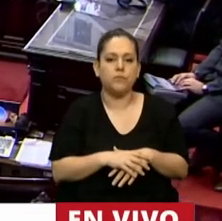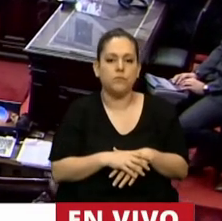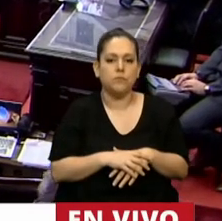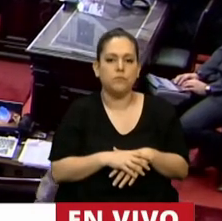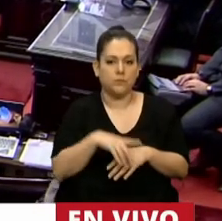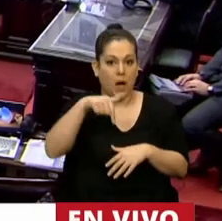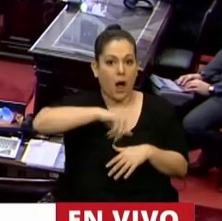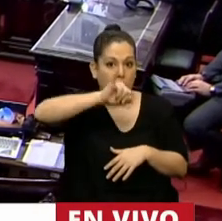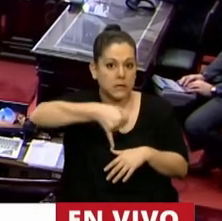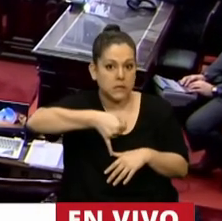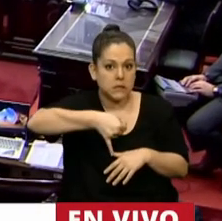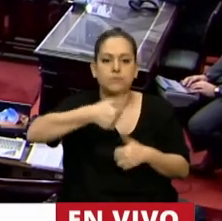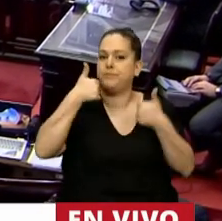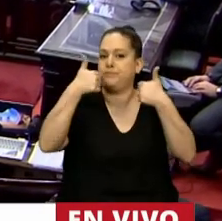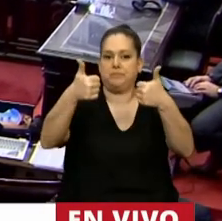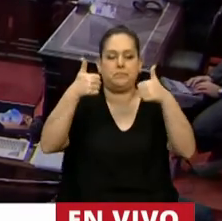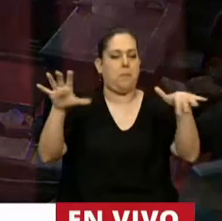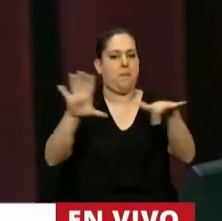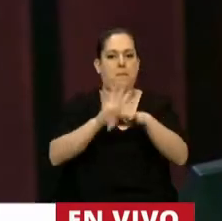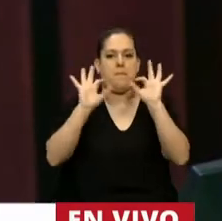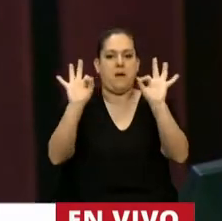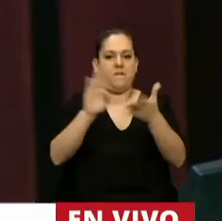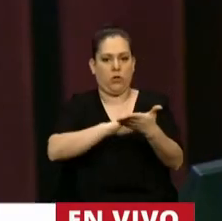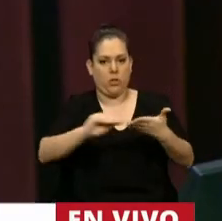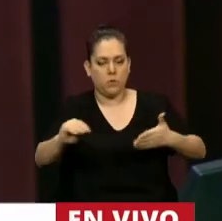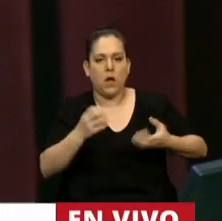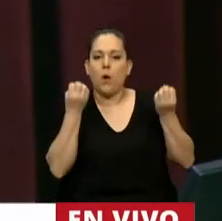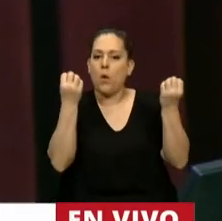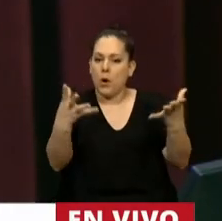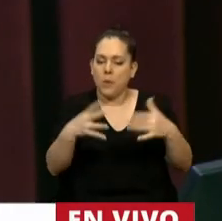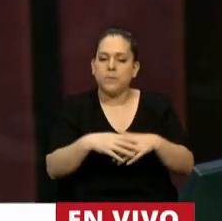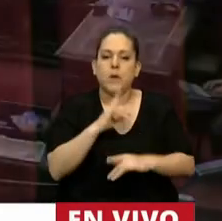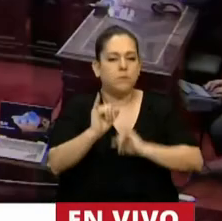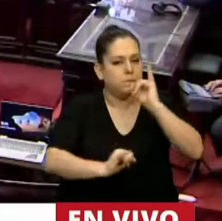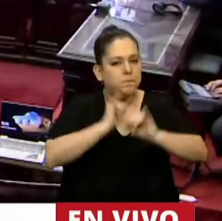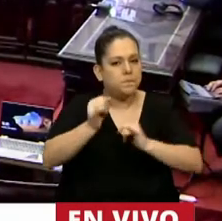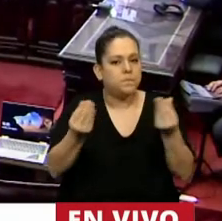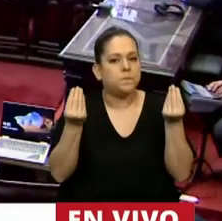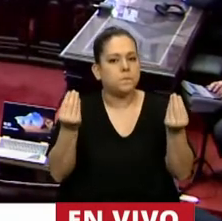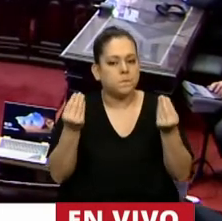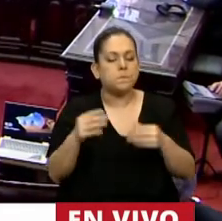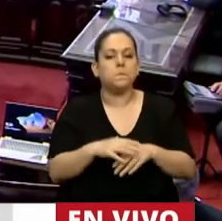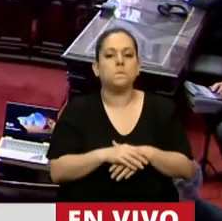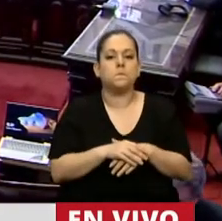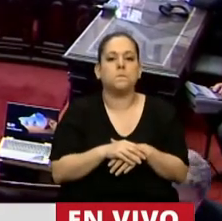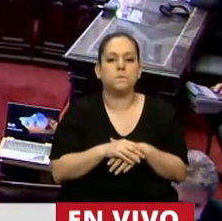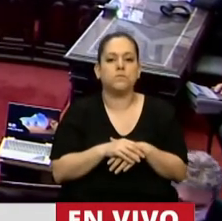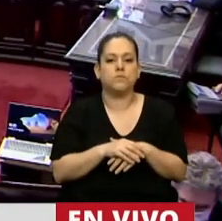¿Ahora sí? Excelente, diputada. Bueno, le decía que... Excelente.